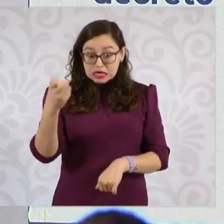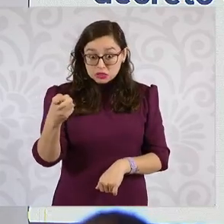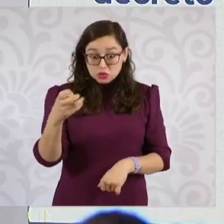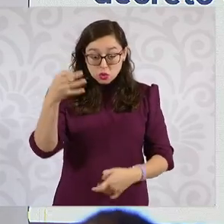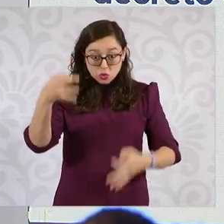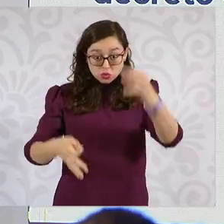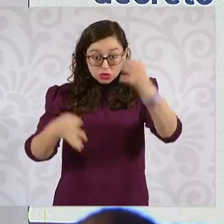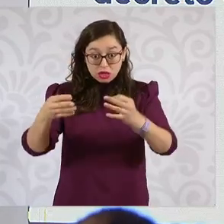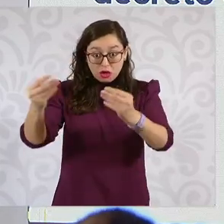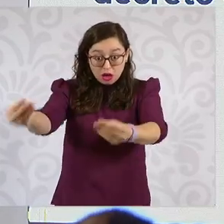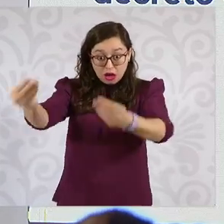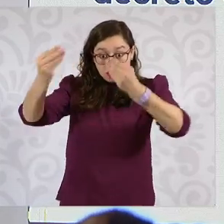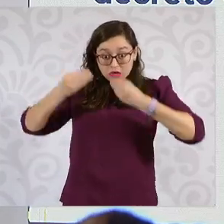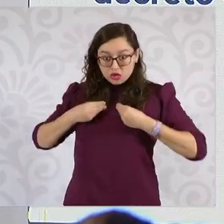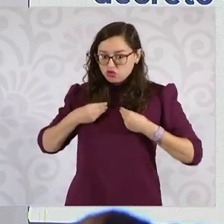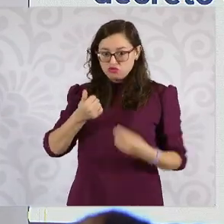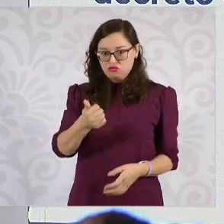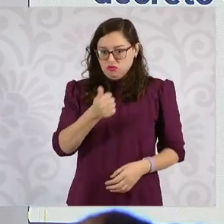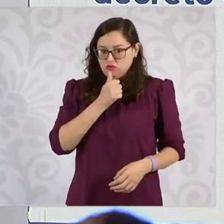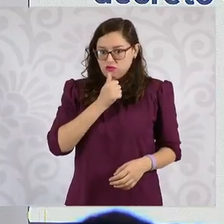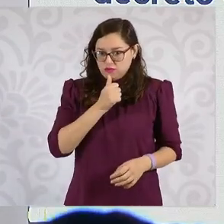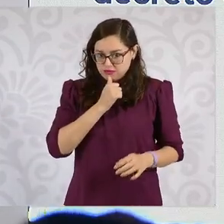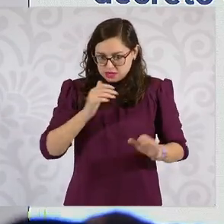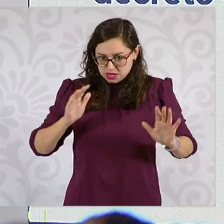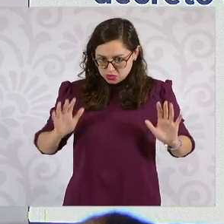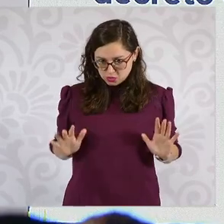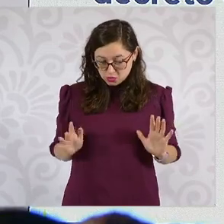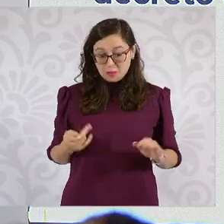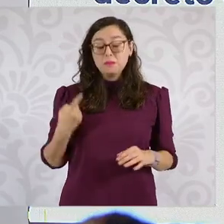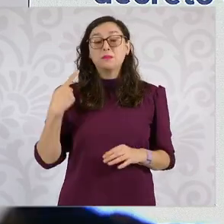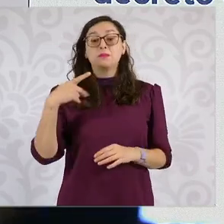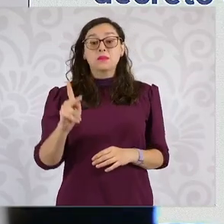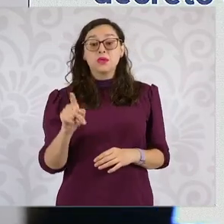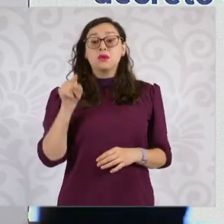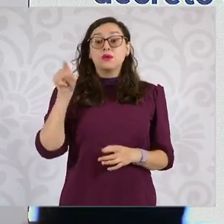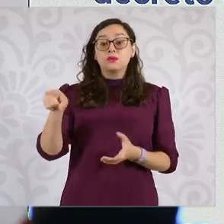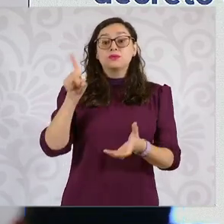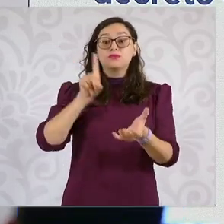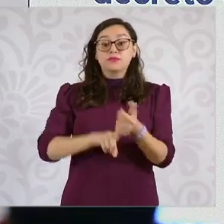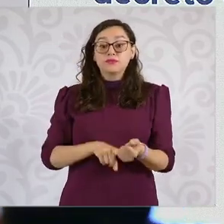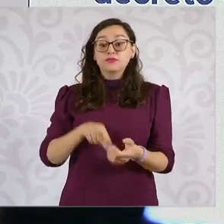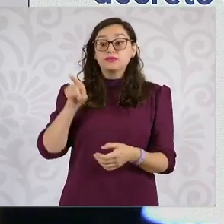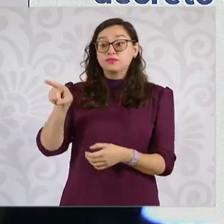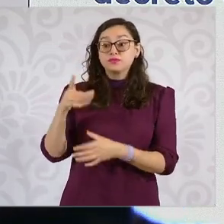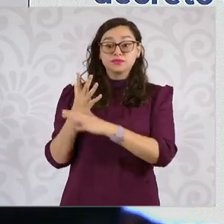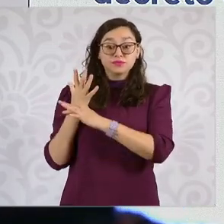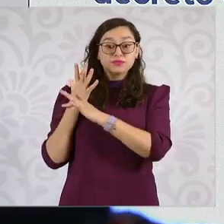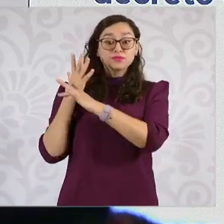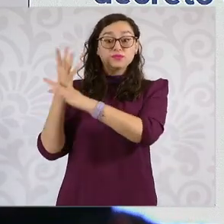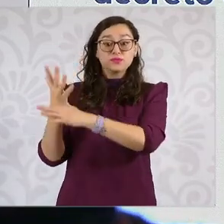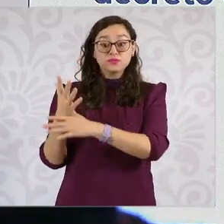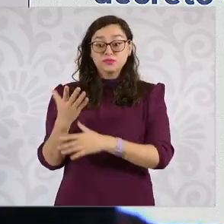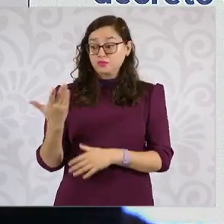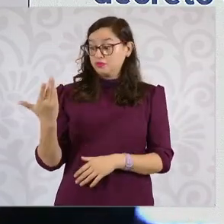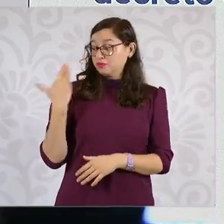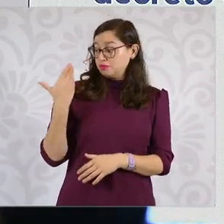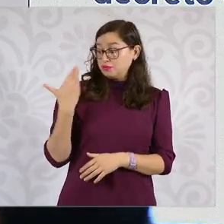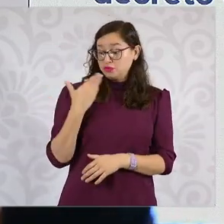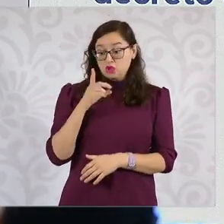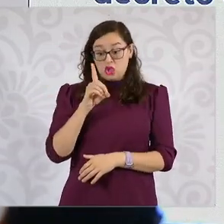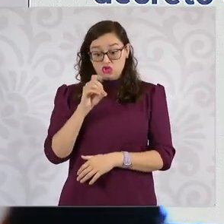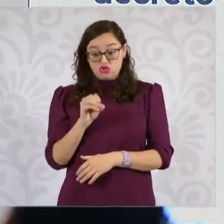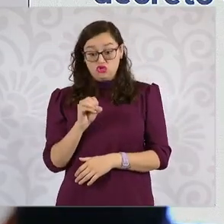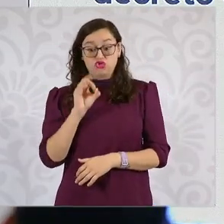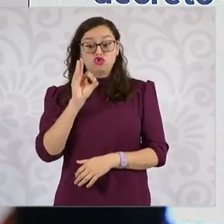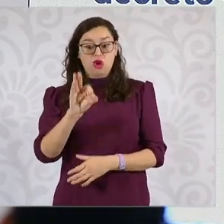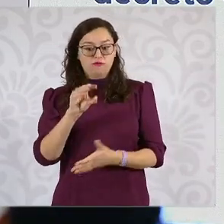notificados formalmente, pero este amparo pide que se elimine, así, elimine